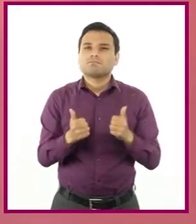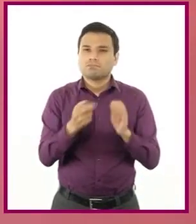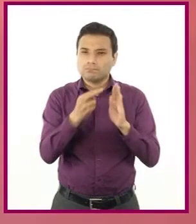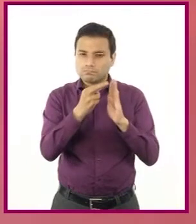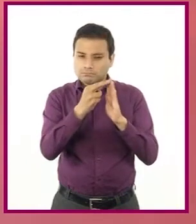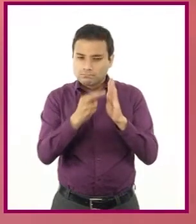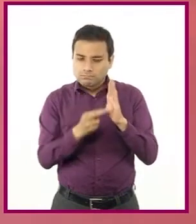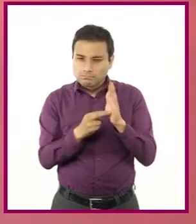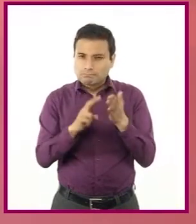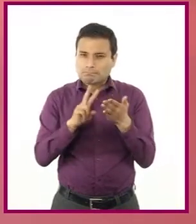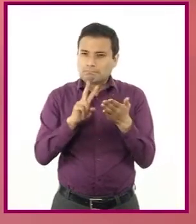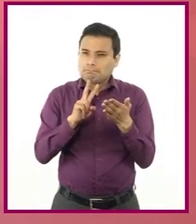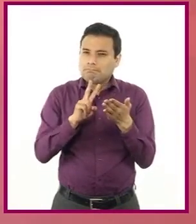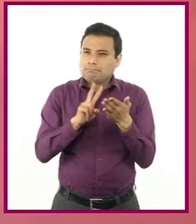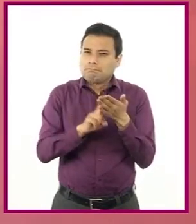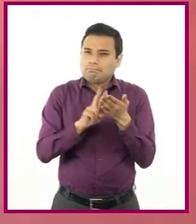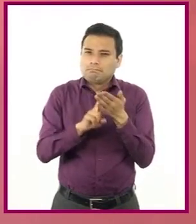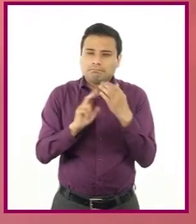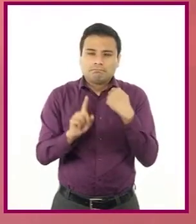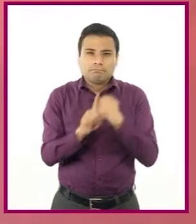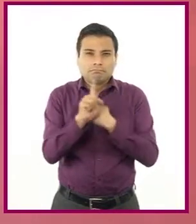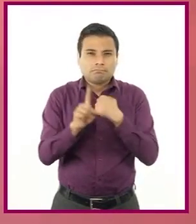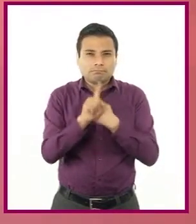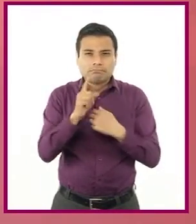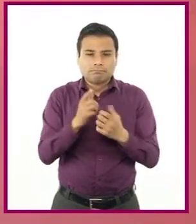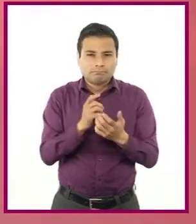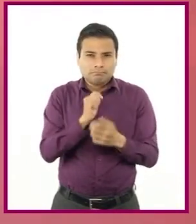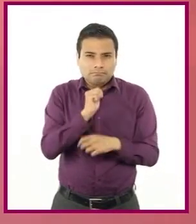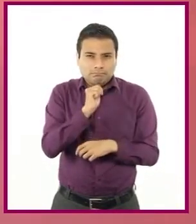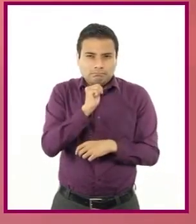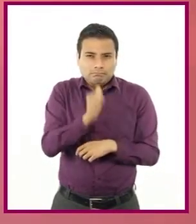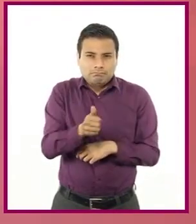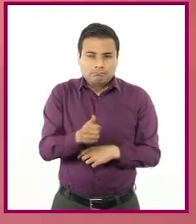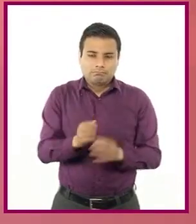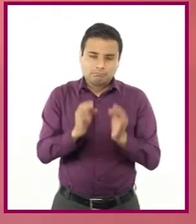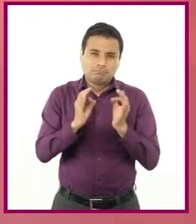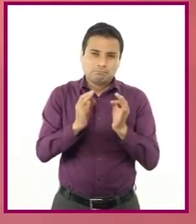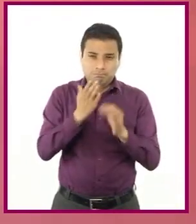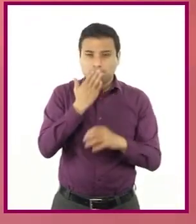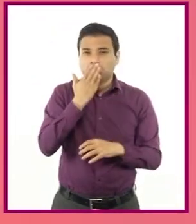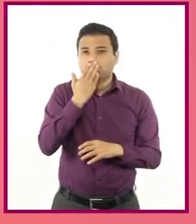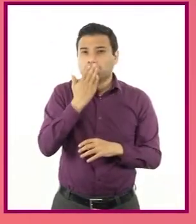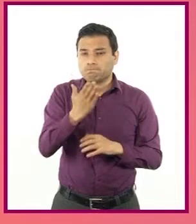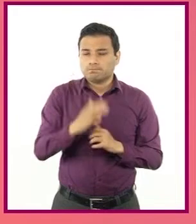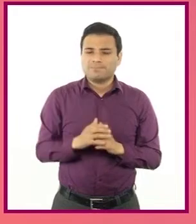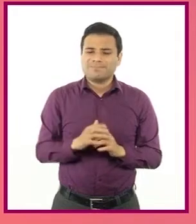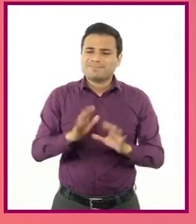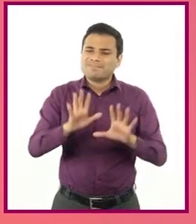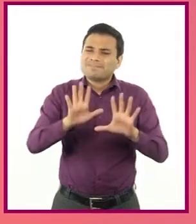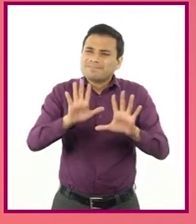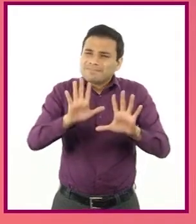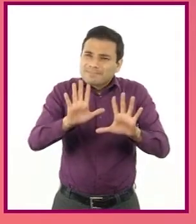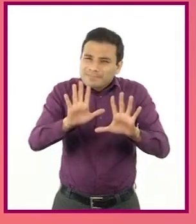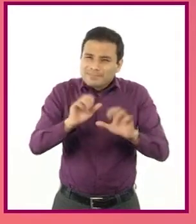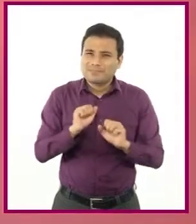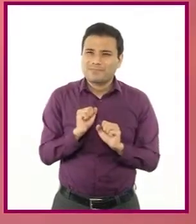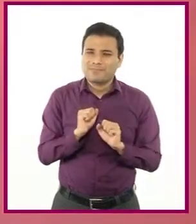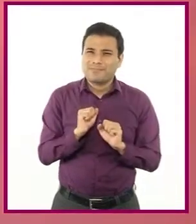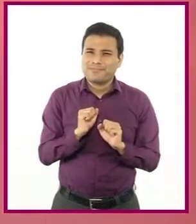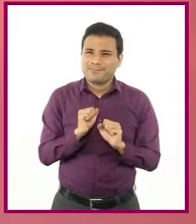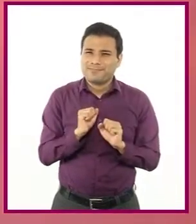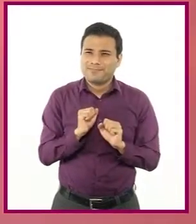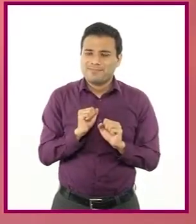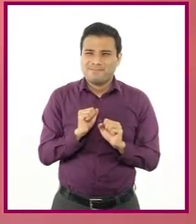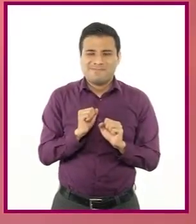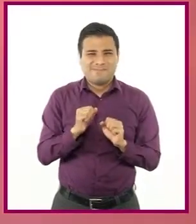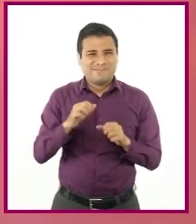útiles para evitar conflictos y para resolver los problemas que puedan darse al jugar. Pero la verdad es